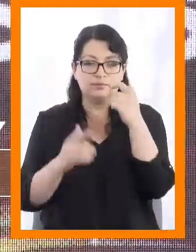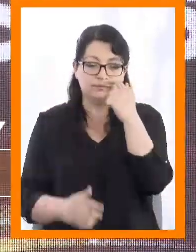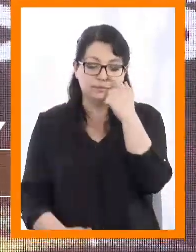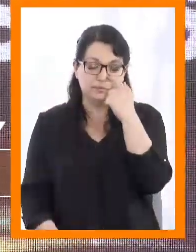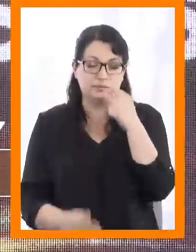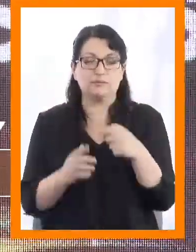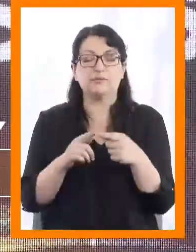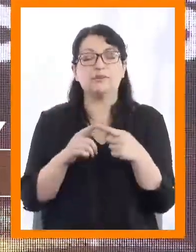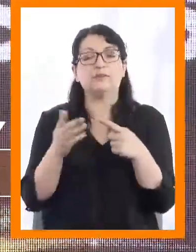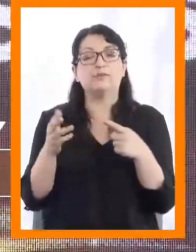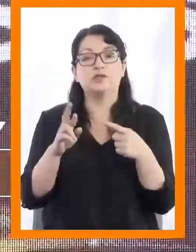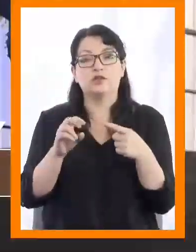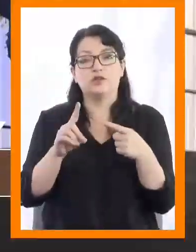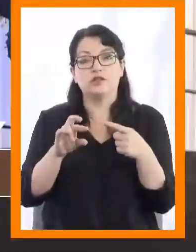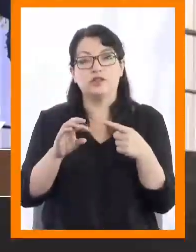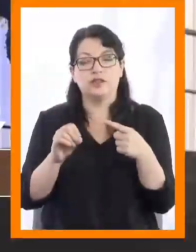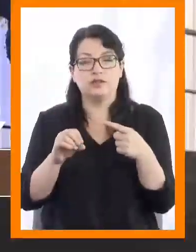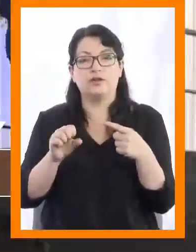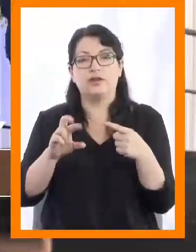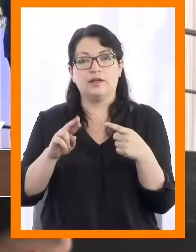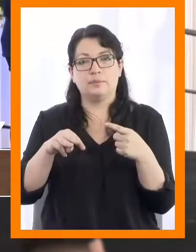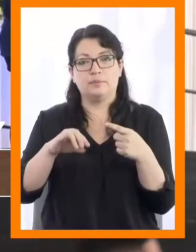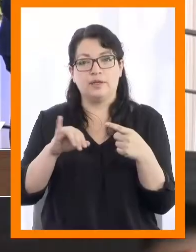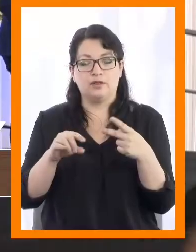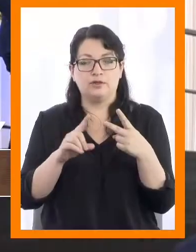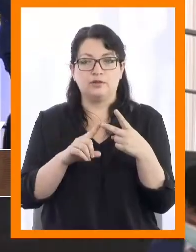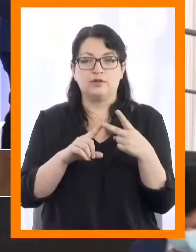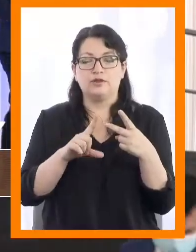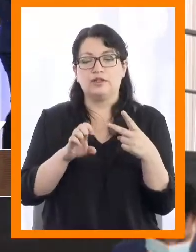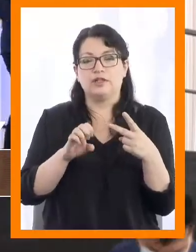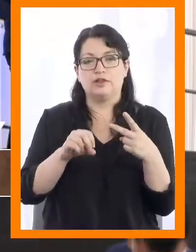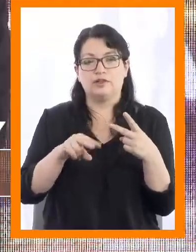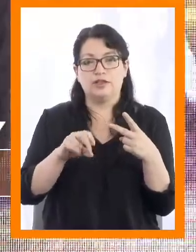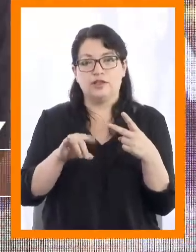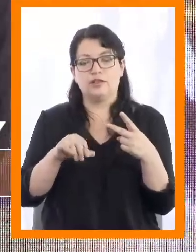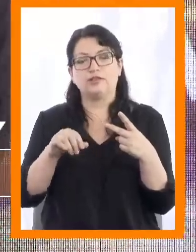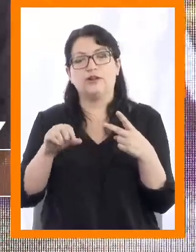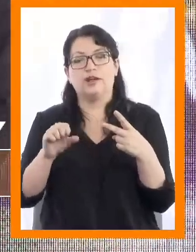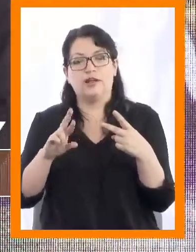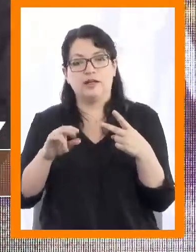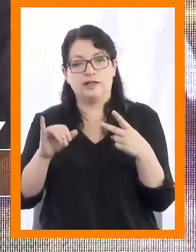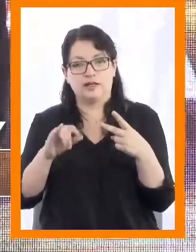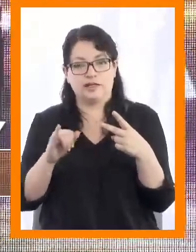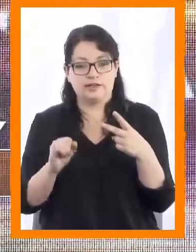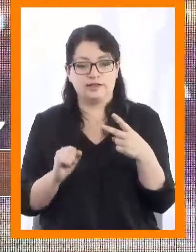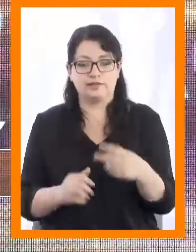Rodrigo Daniel Armijo Vargas, Leonardo Ignacio Arriaza Flores.